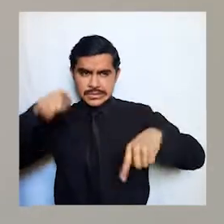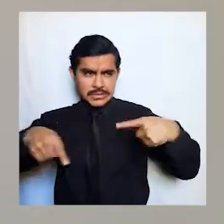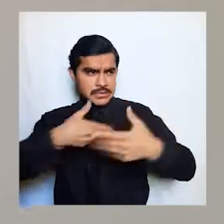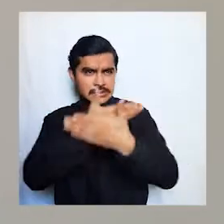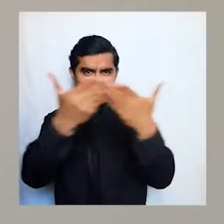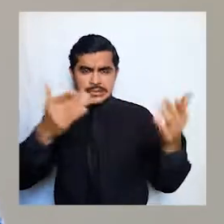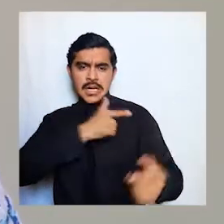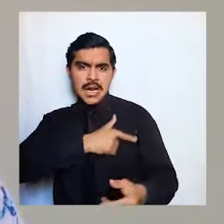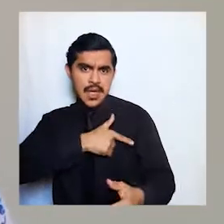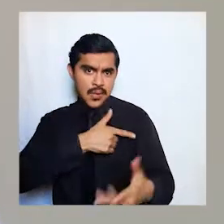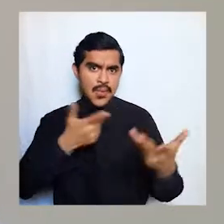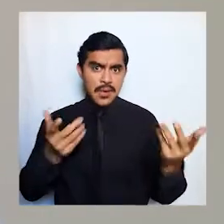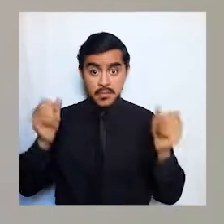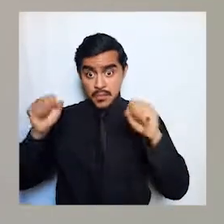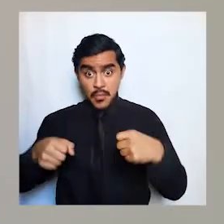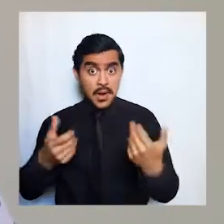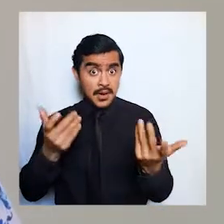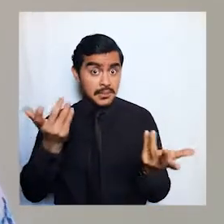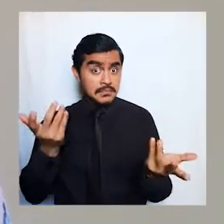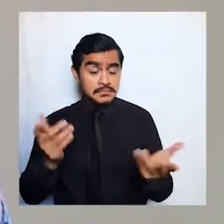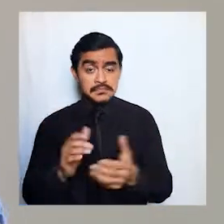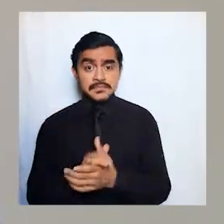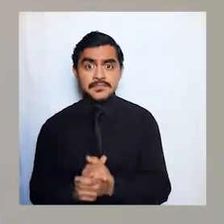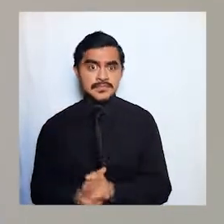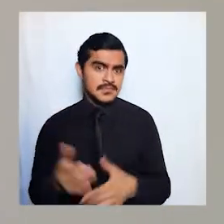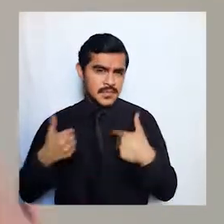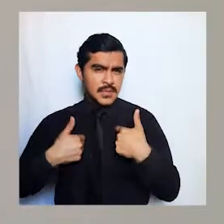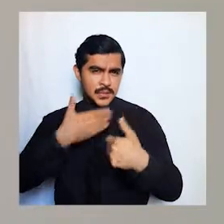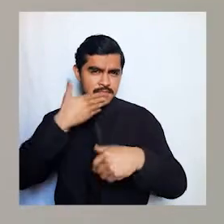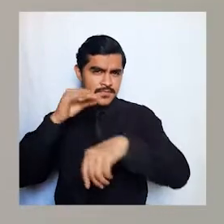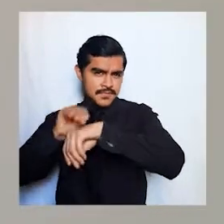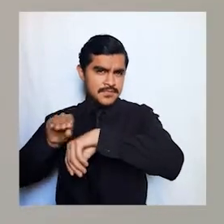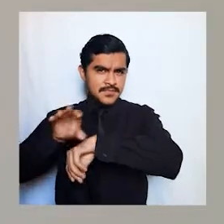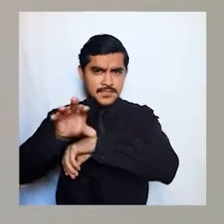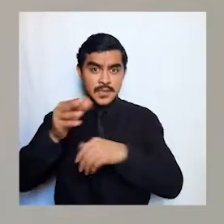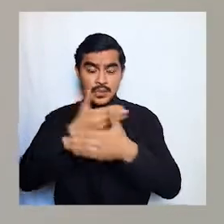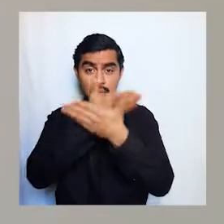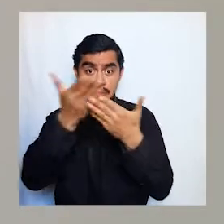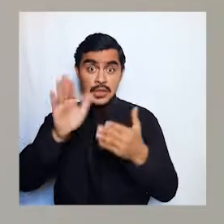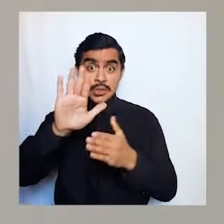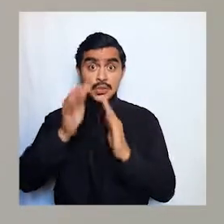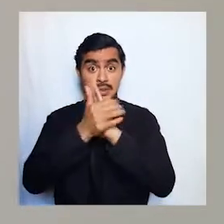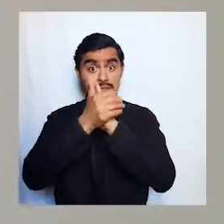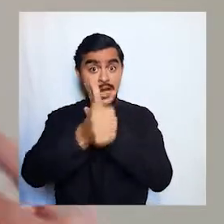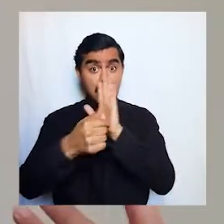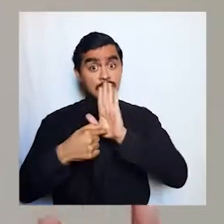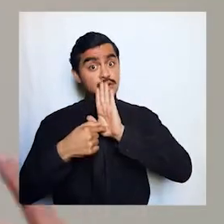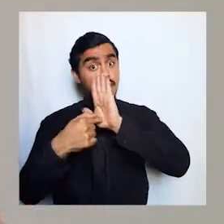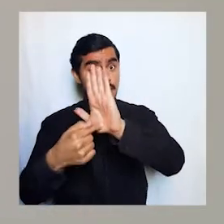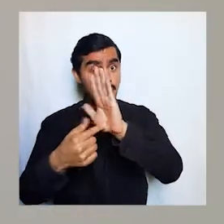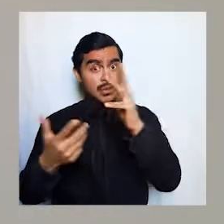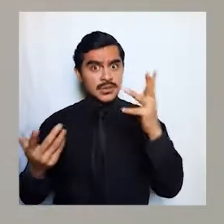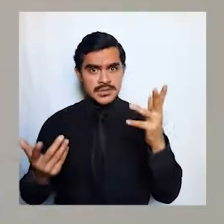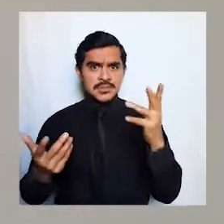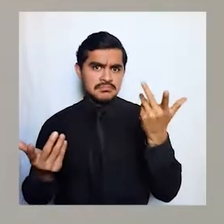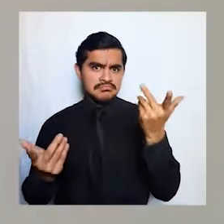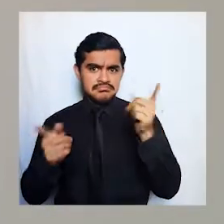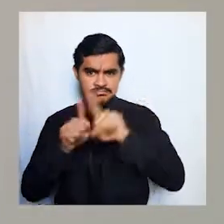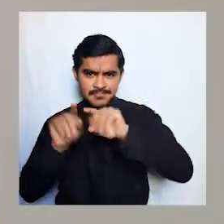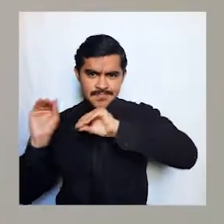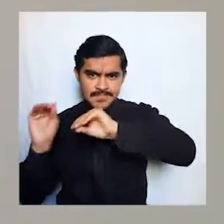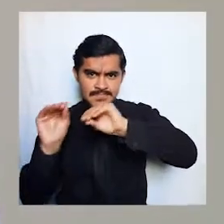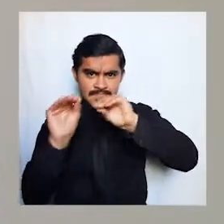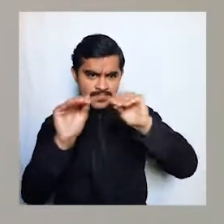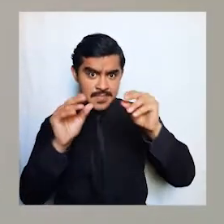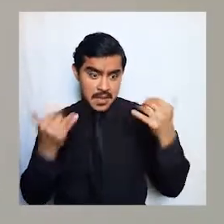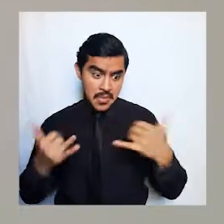persona tiene ahí vas a encontrarlos entonces te recomiendo más que si quieres mostrar tus talentos y también ser algo instructivo